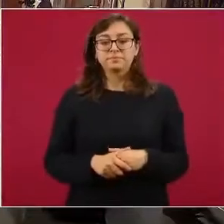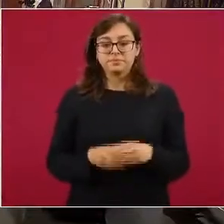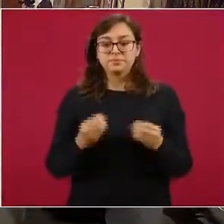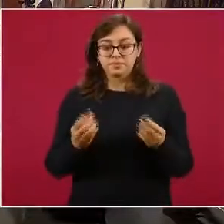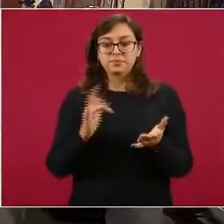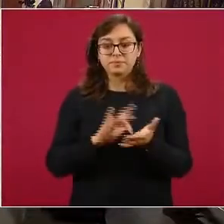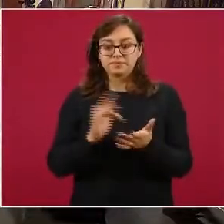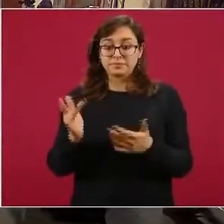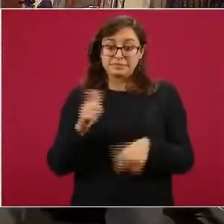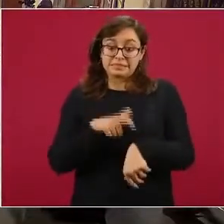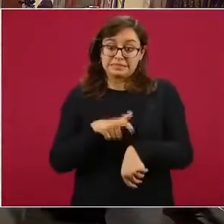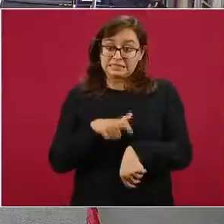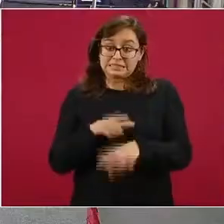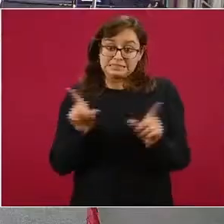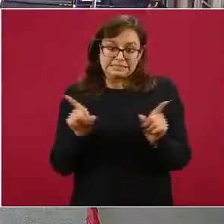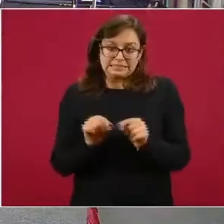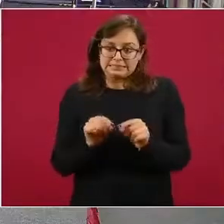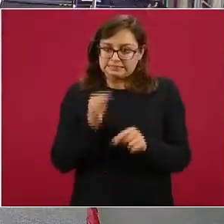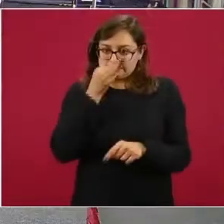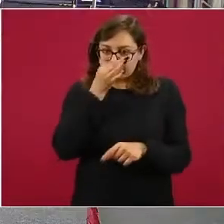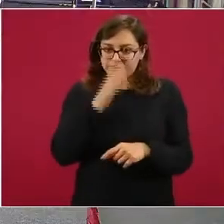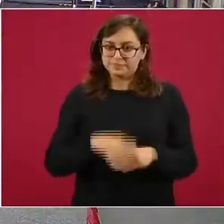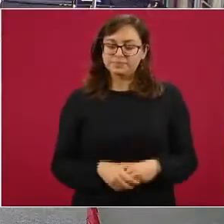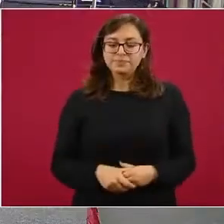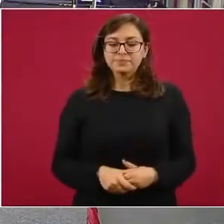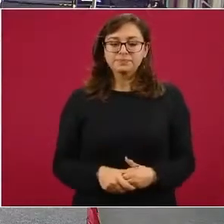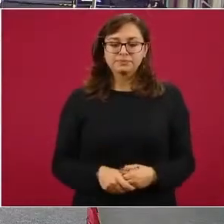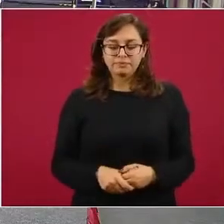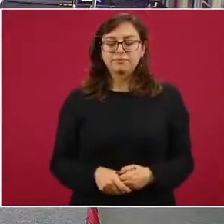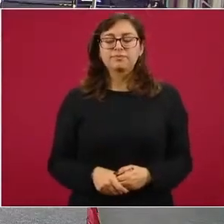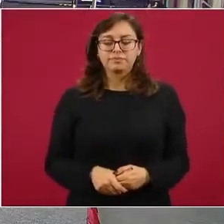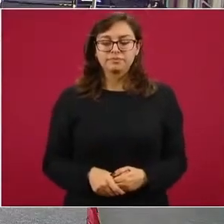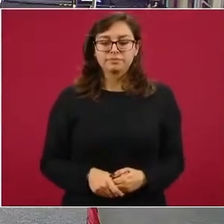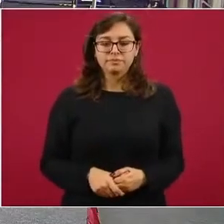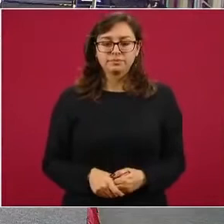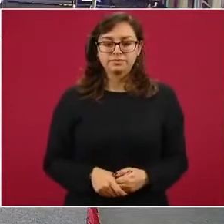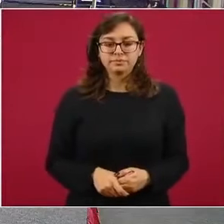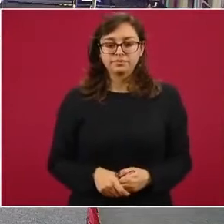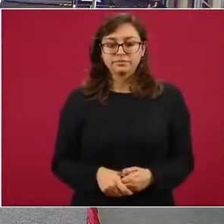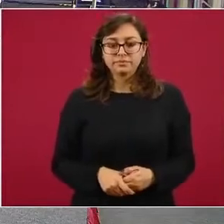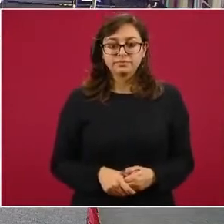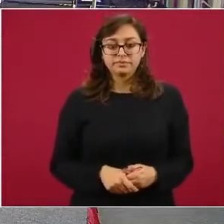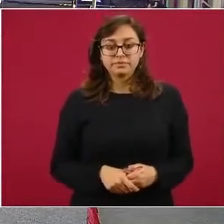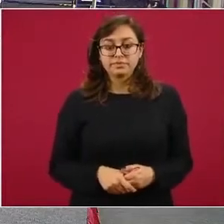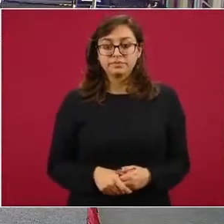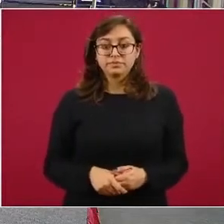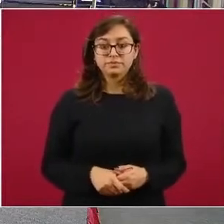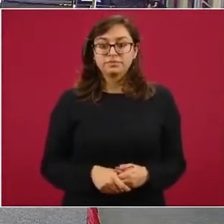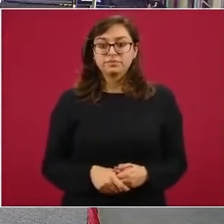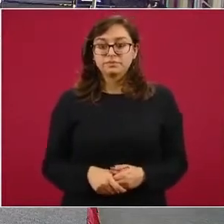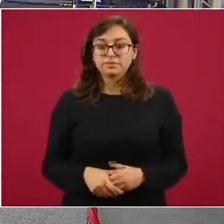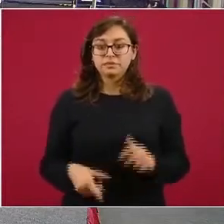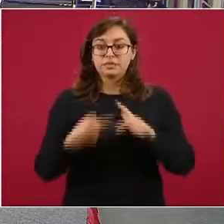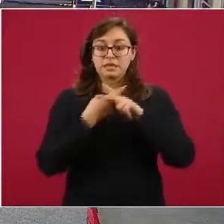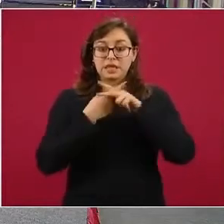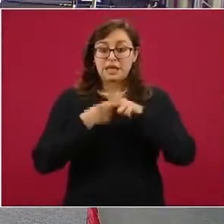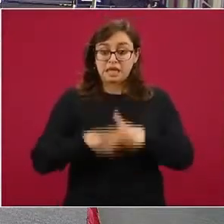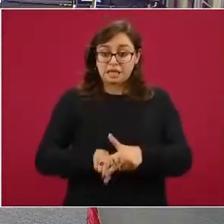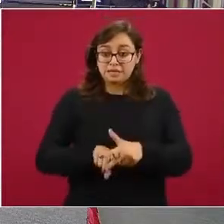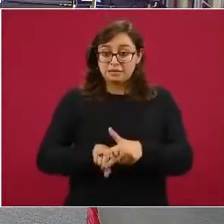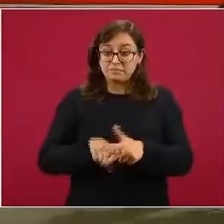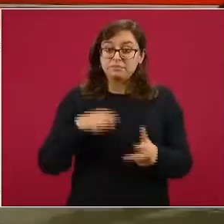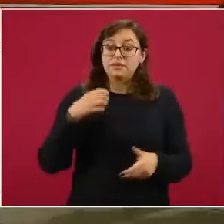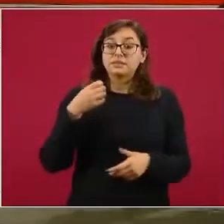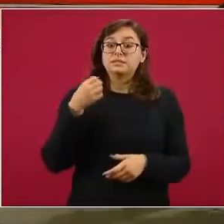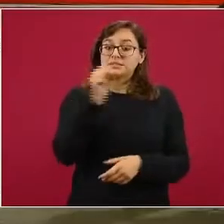muy poquitos minutos. Doctor Sbarge. Sí, el examen empieza el sábado, pero es del 7 al 12. Si